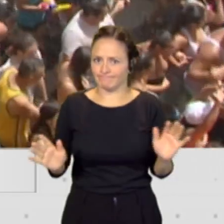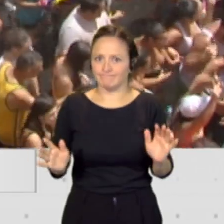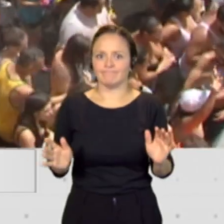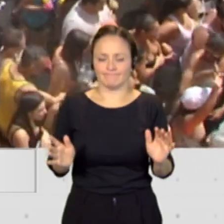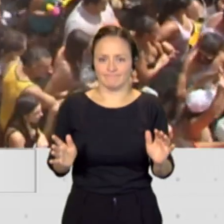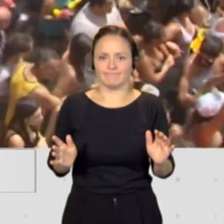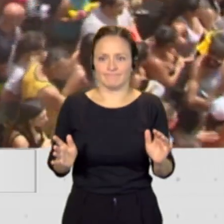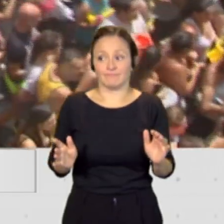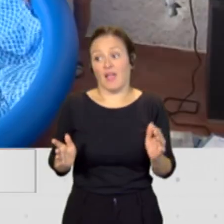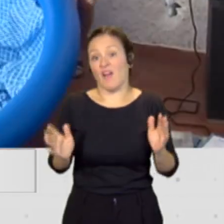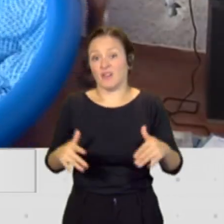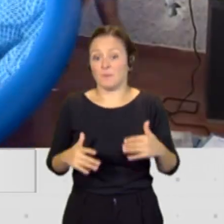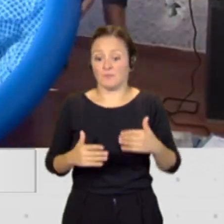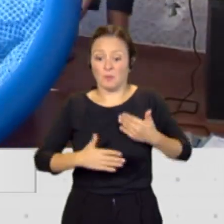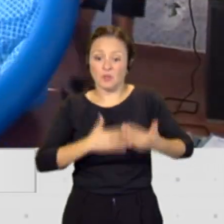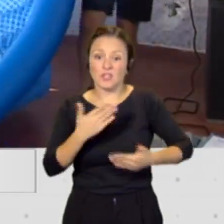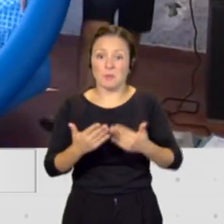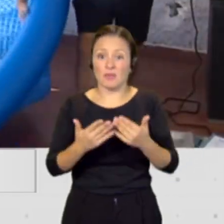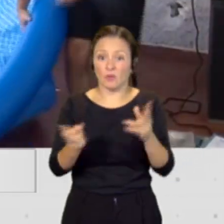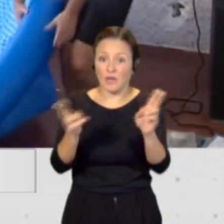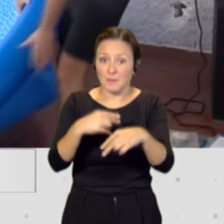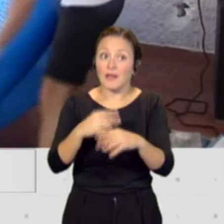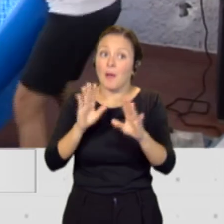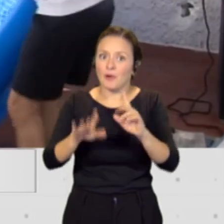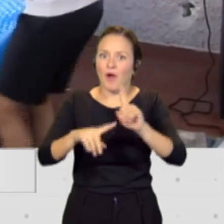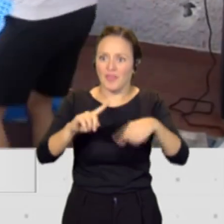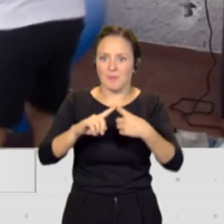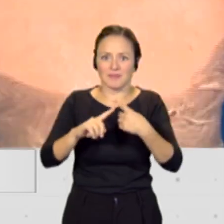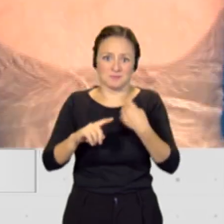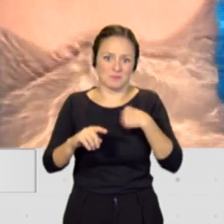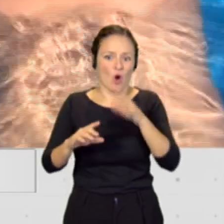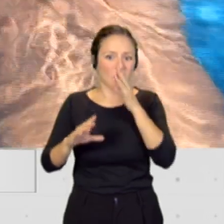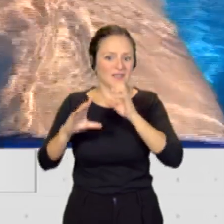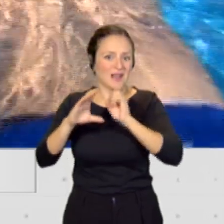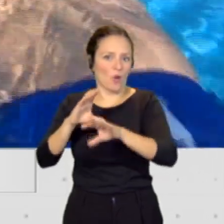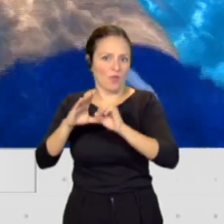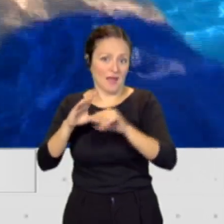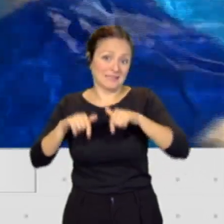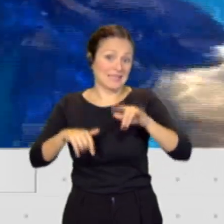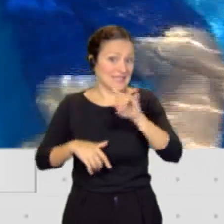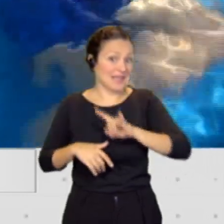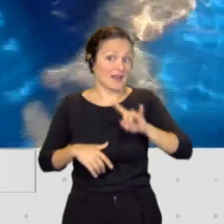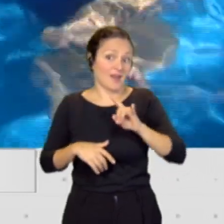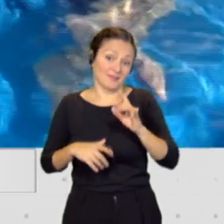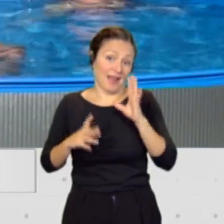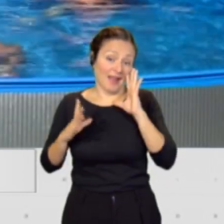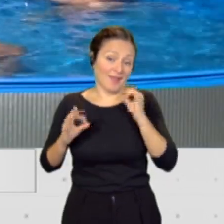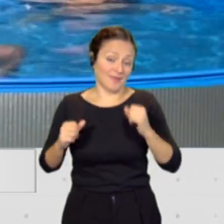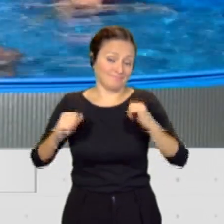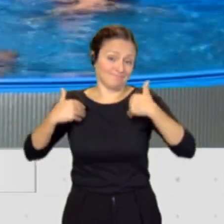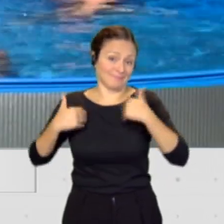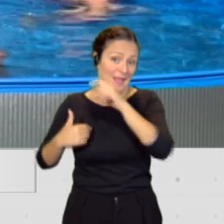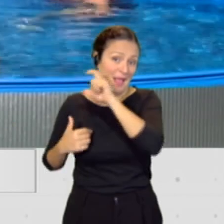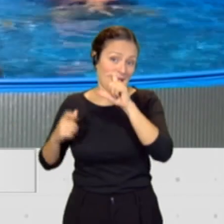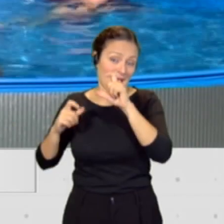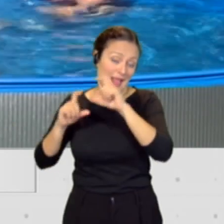eliminas los procedimientos sino que eres capaz de actuar sobre los caudales que como saben en el caso de Canarias están manos privadas. Bueno, no me quiero olvidar